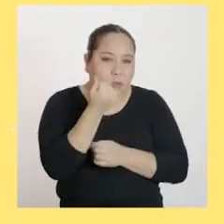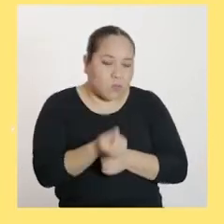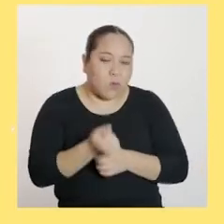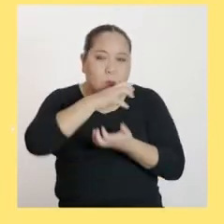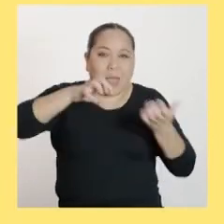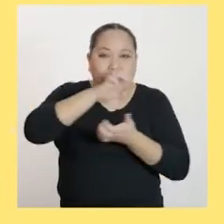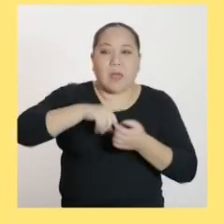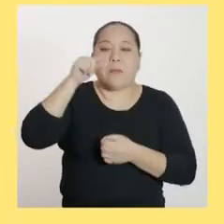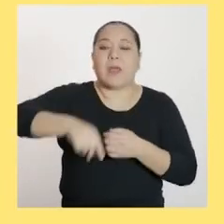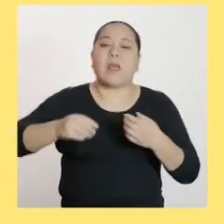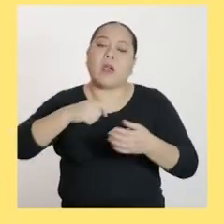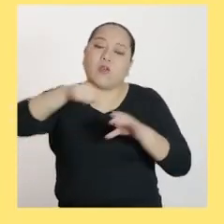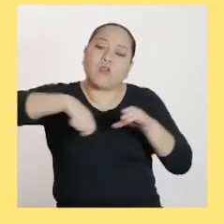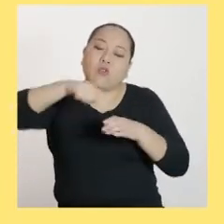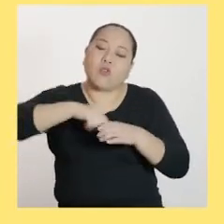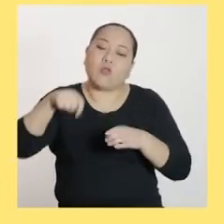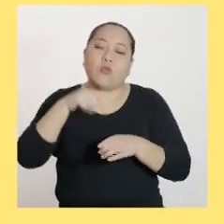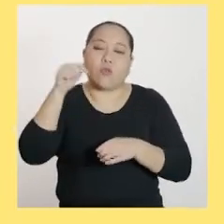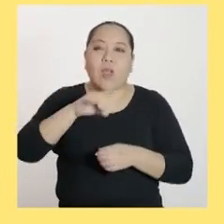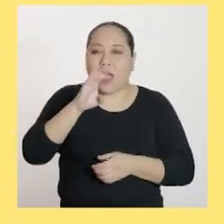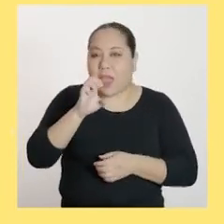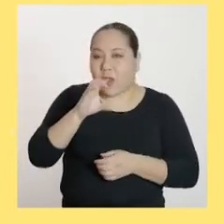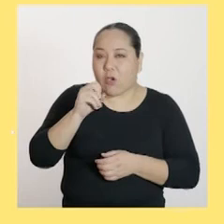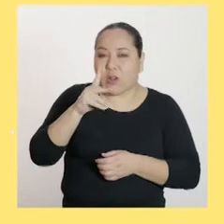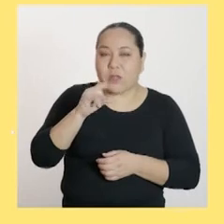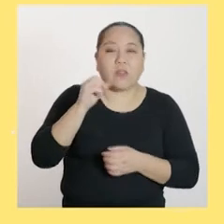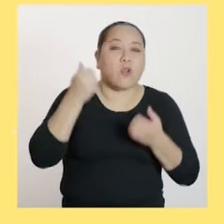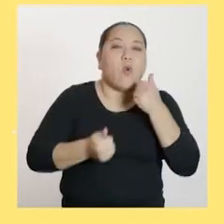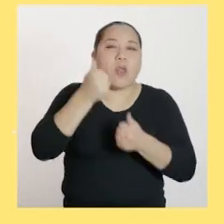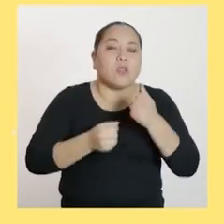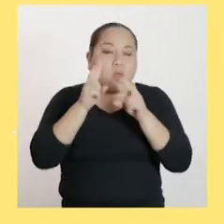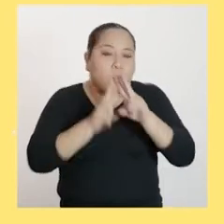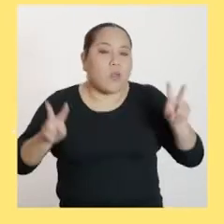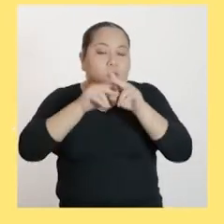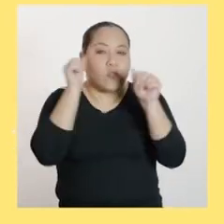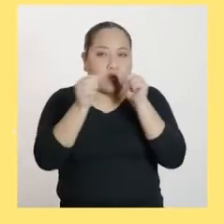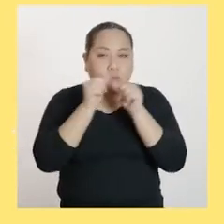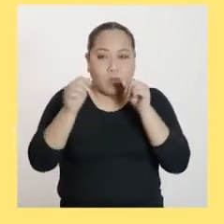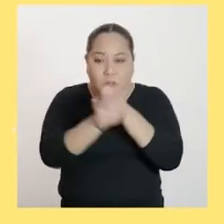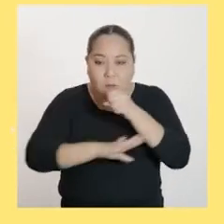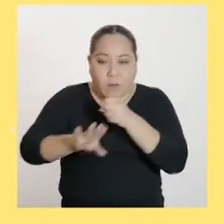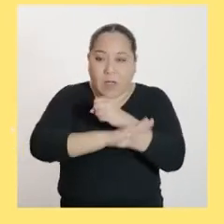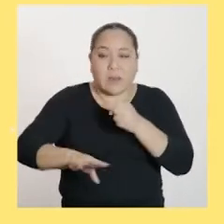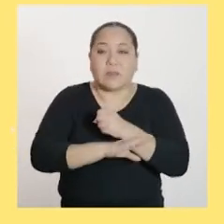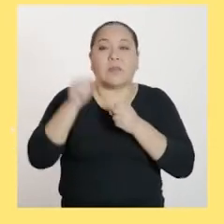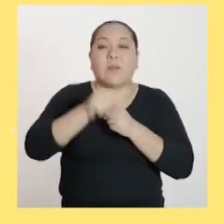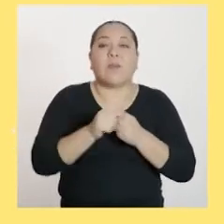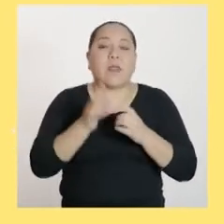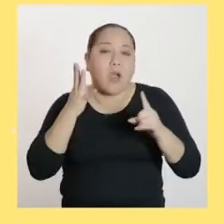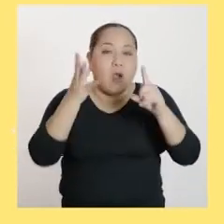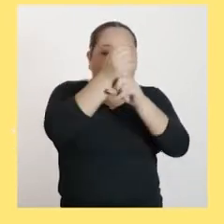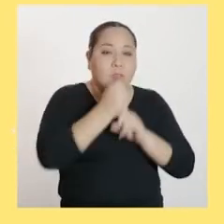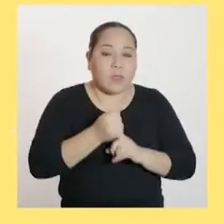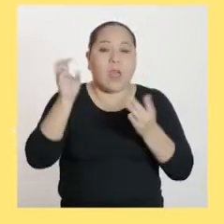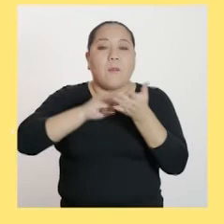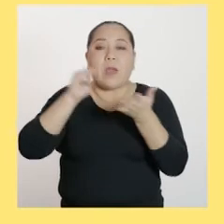de un ecoladrillo en este molde? ¿Qué valores pueden tomar las medidas de la base del molde para obtener el